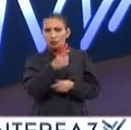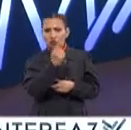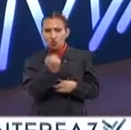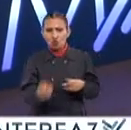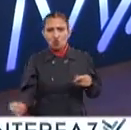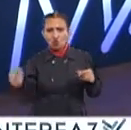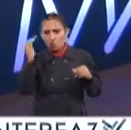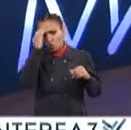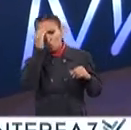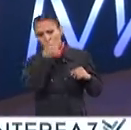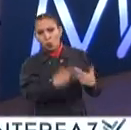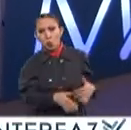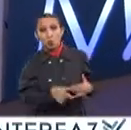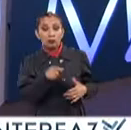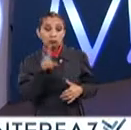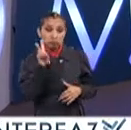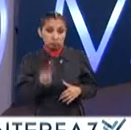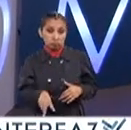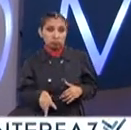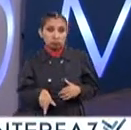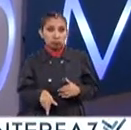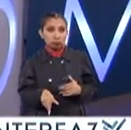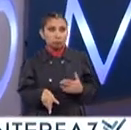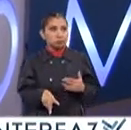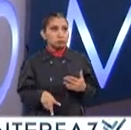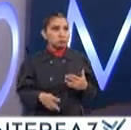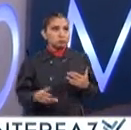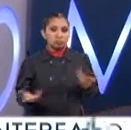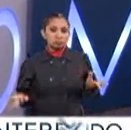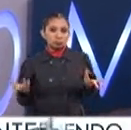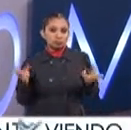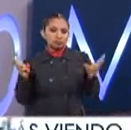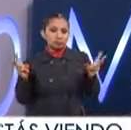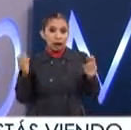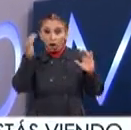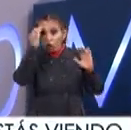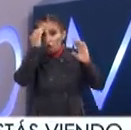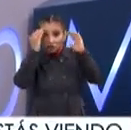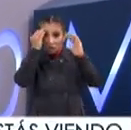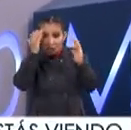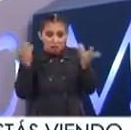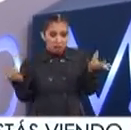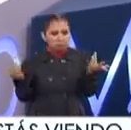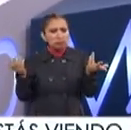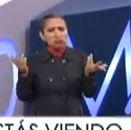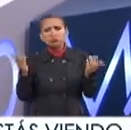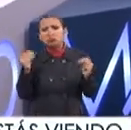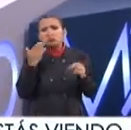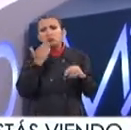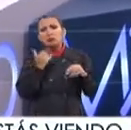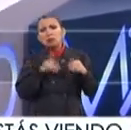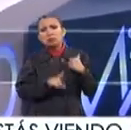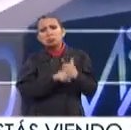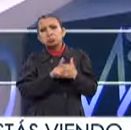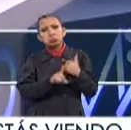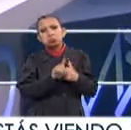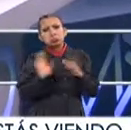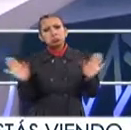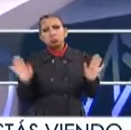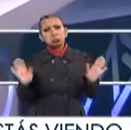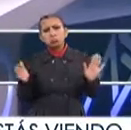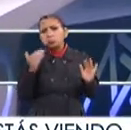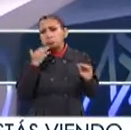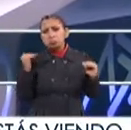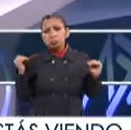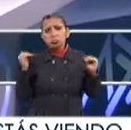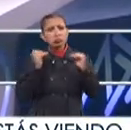renombre Entonces La verdad es que En cuestión de conocimientos Este No No me faltó Digamos Este